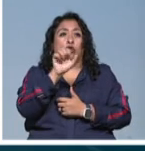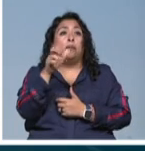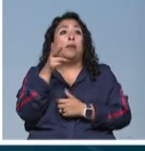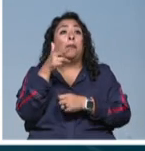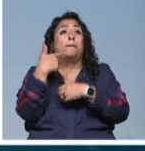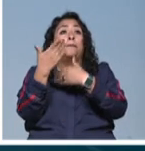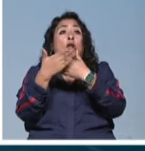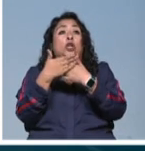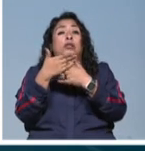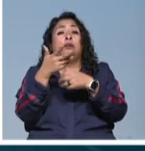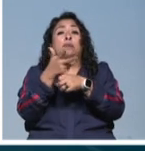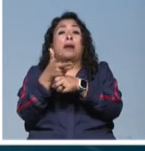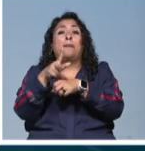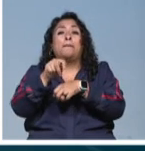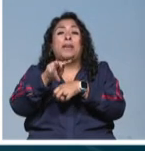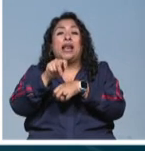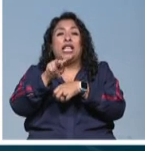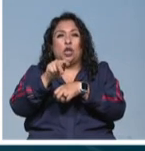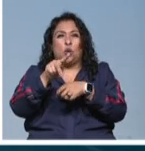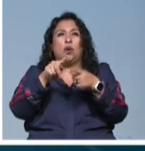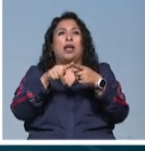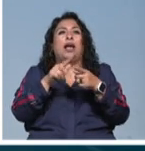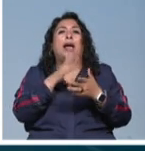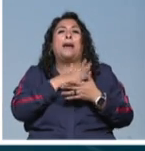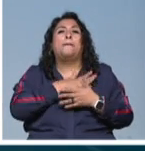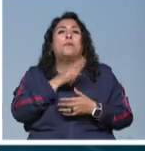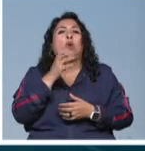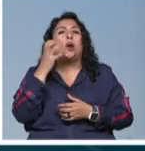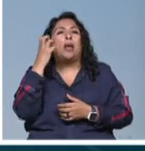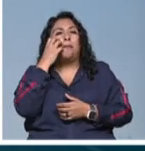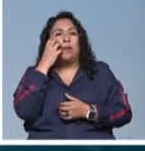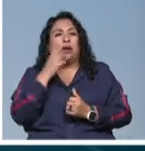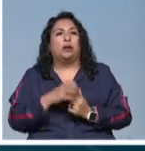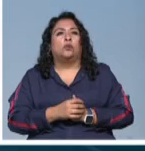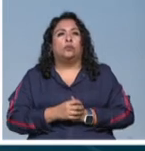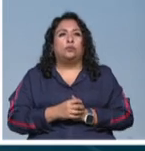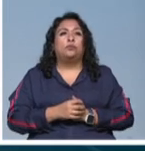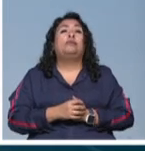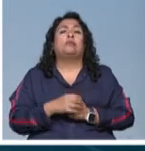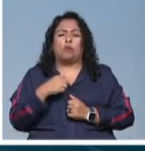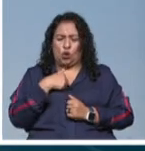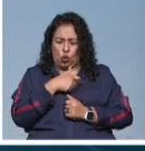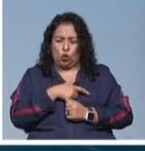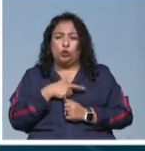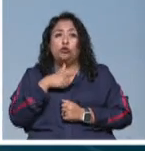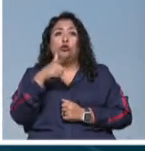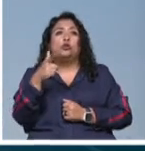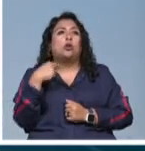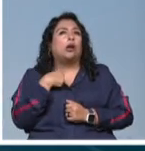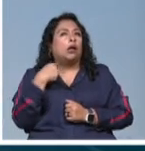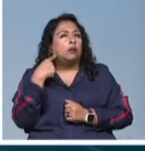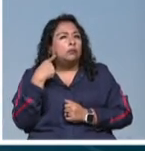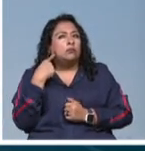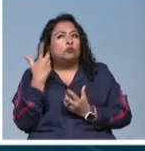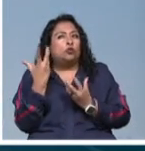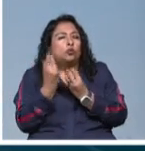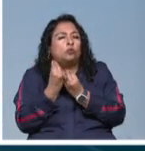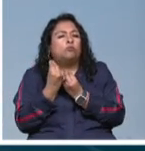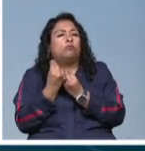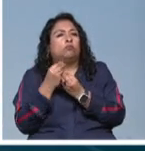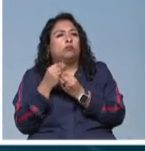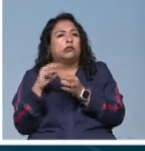graba su próximo melodrama para televisión, Amor Amargo. Sí da gusto cuando los escuchas respirar contigo,